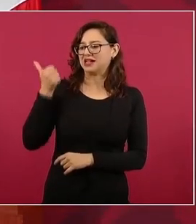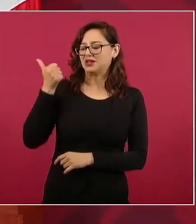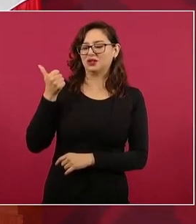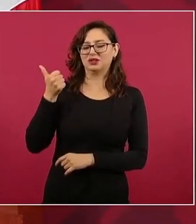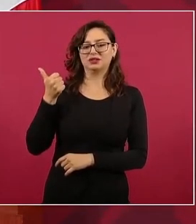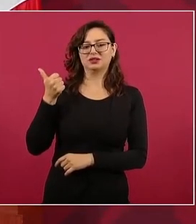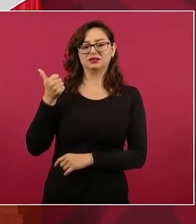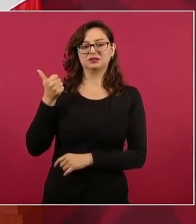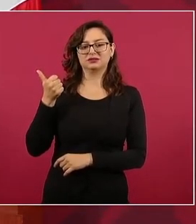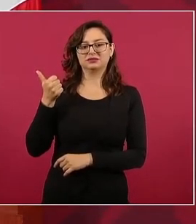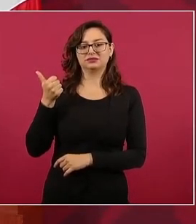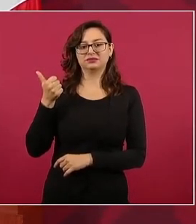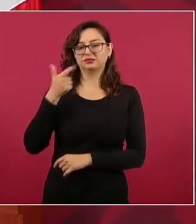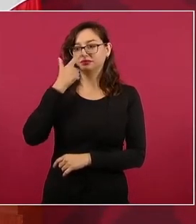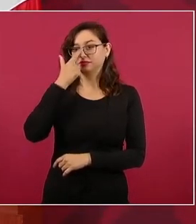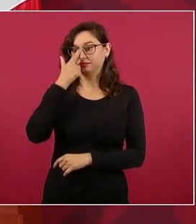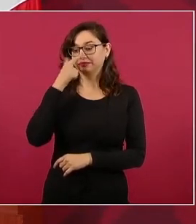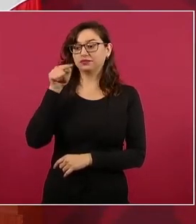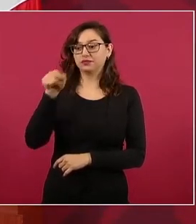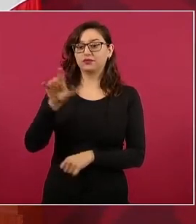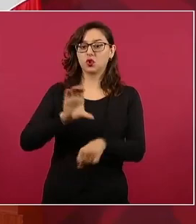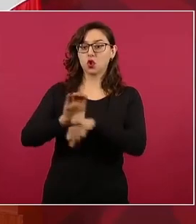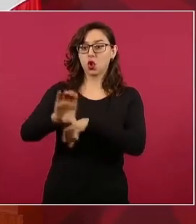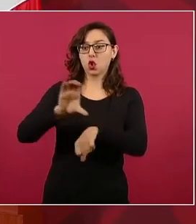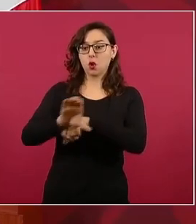los conservadores de Colombia